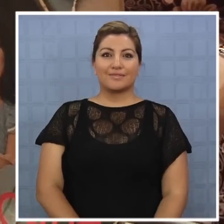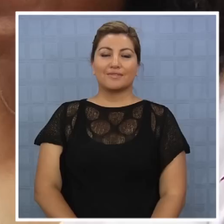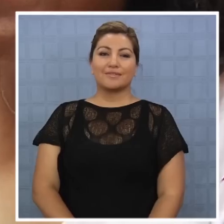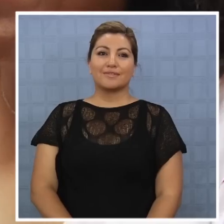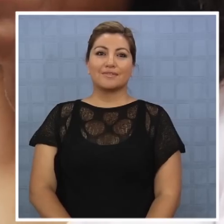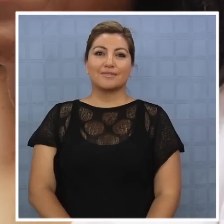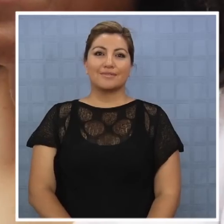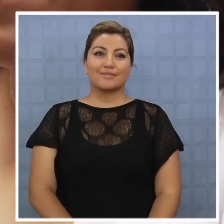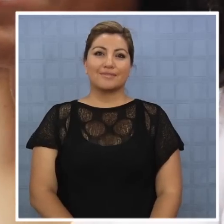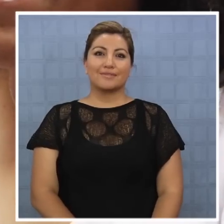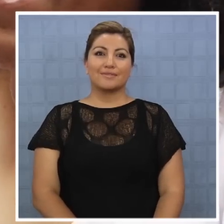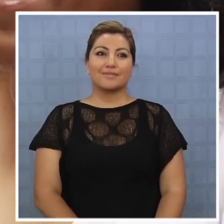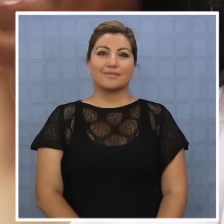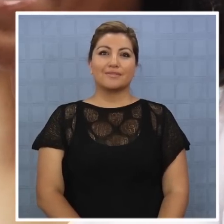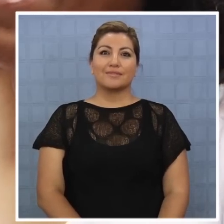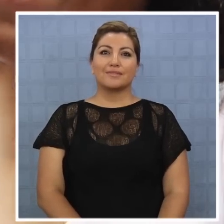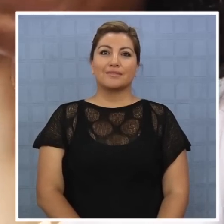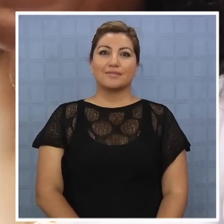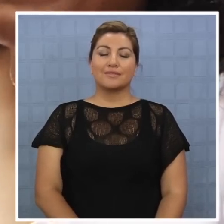su vida.